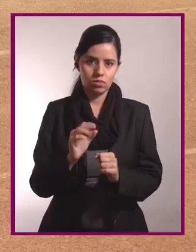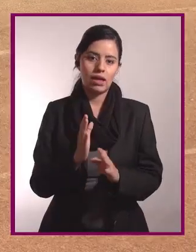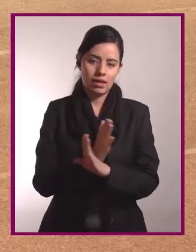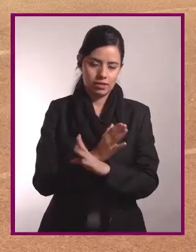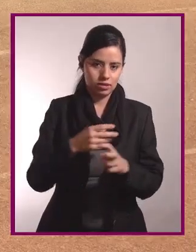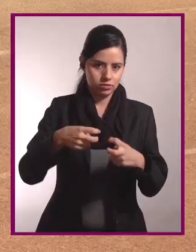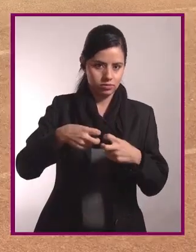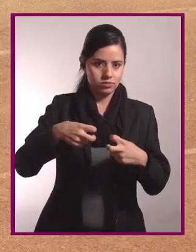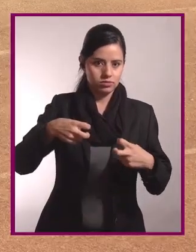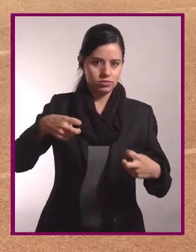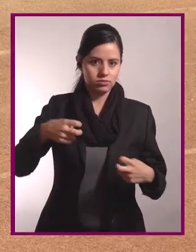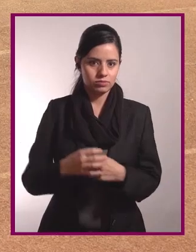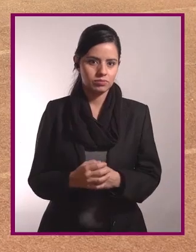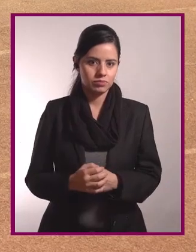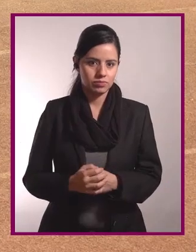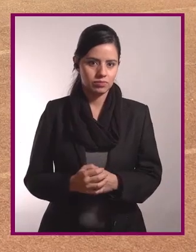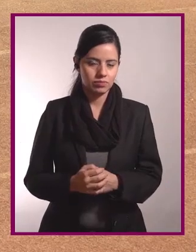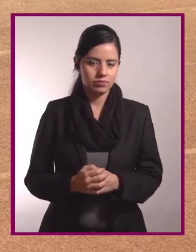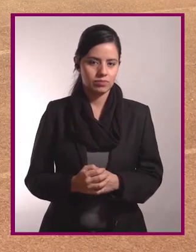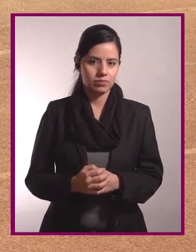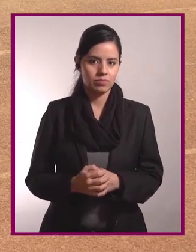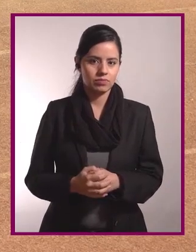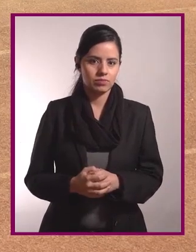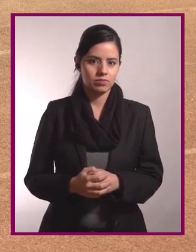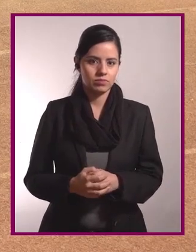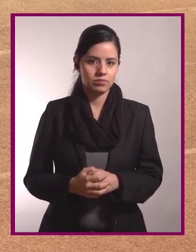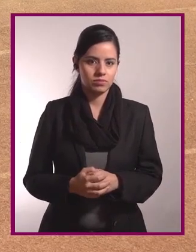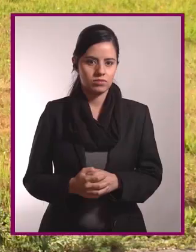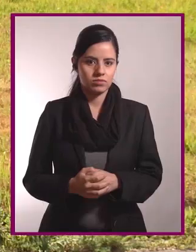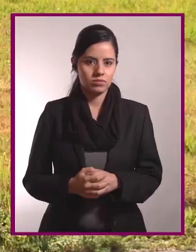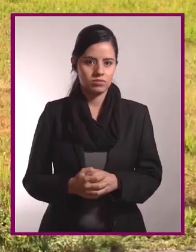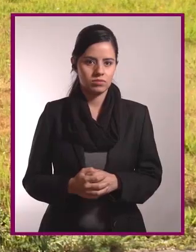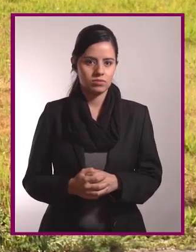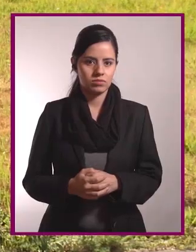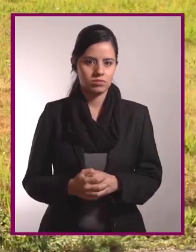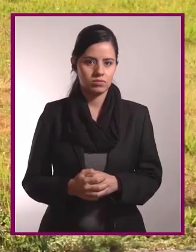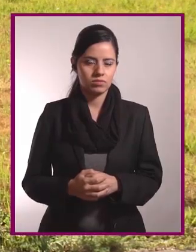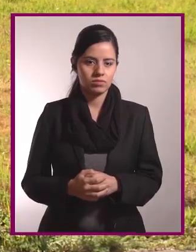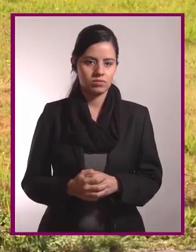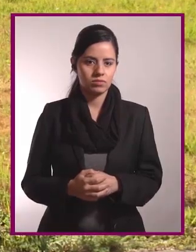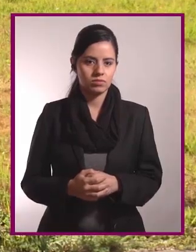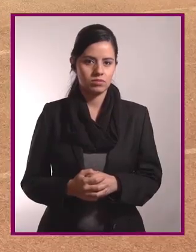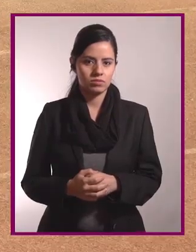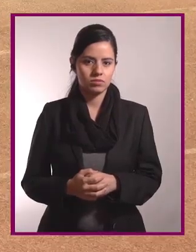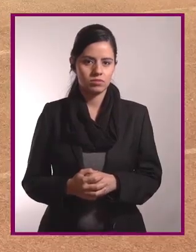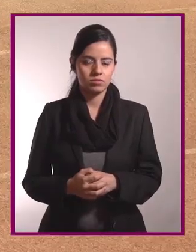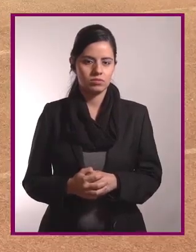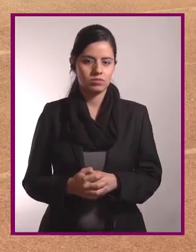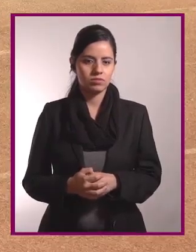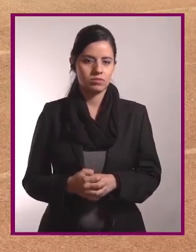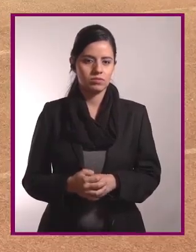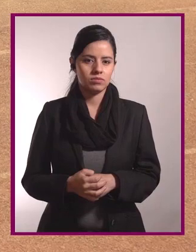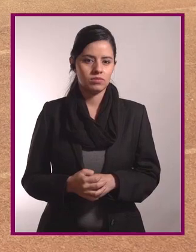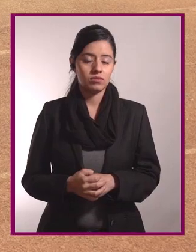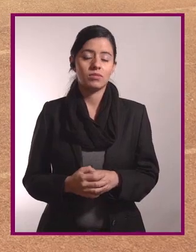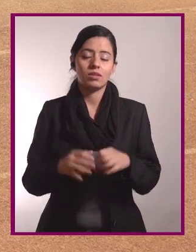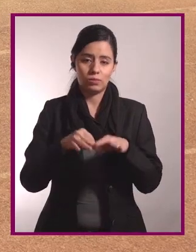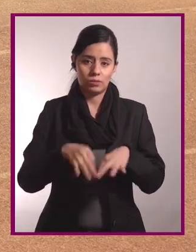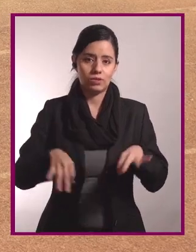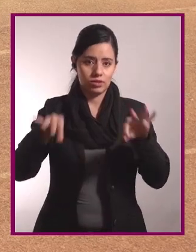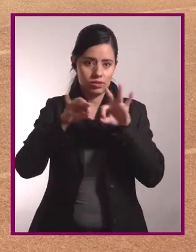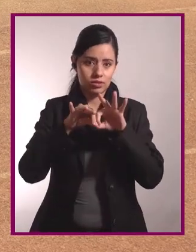Estiramos hacia atrás el otro. Aquí estamos estirando totalmente la parte del pecho y hombro. Vamos a estirar un poco